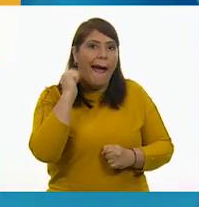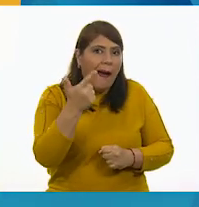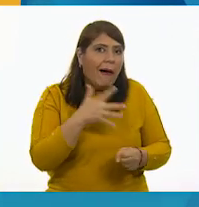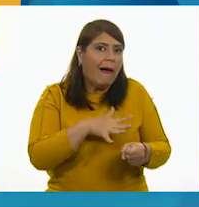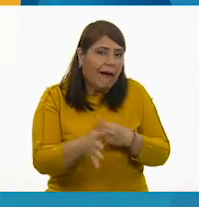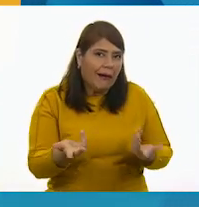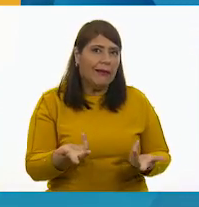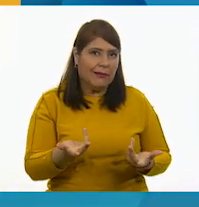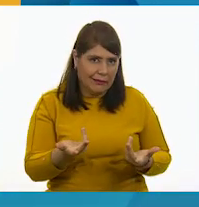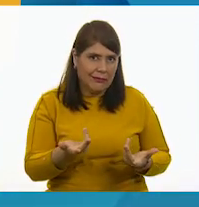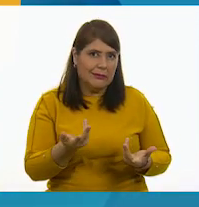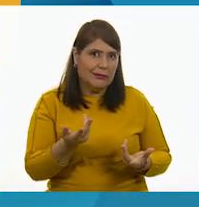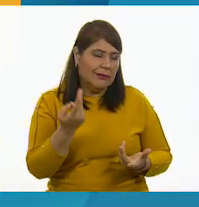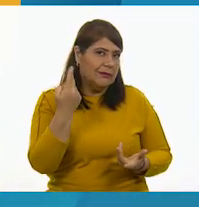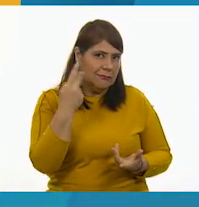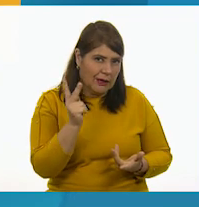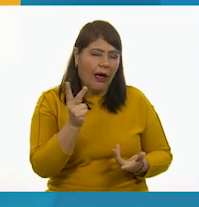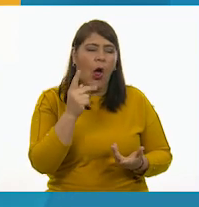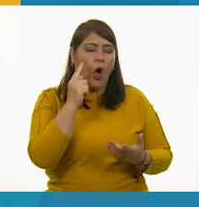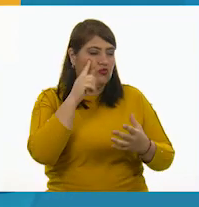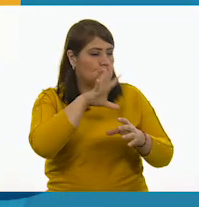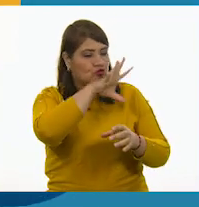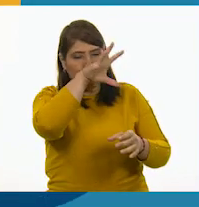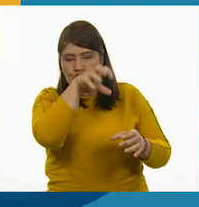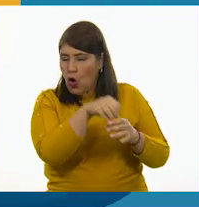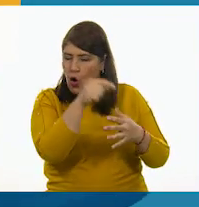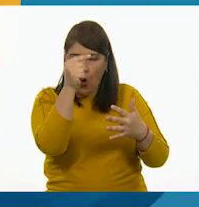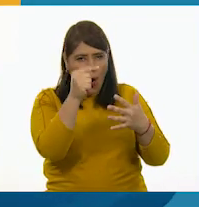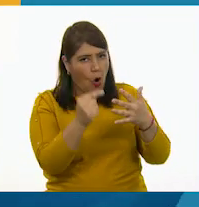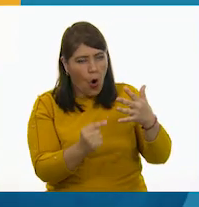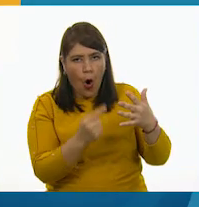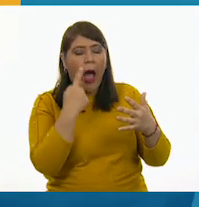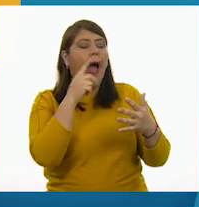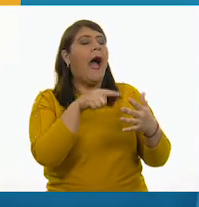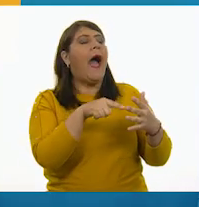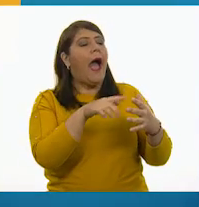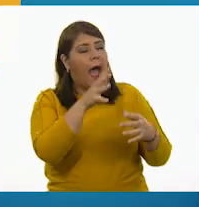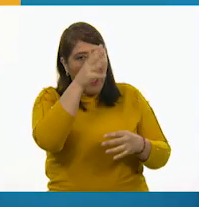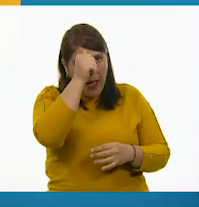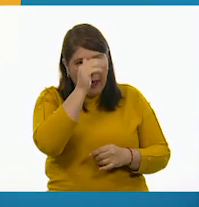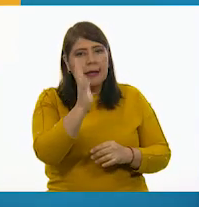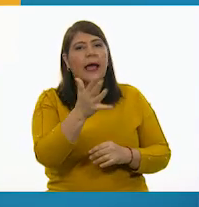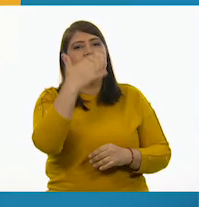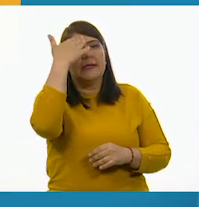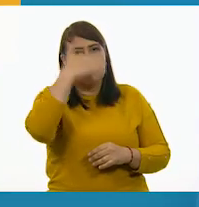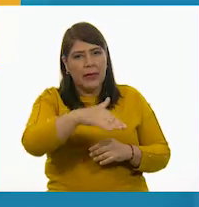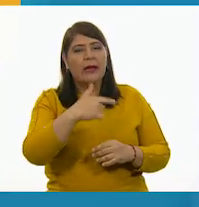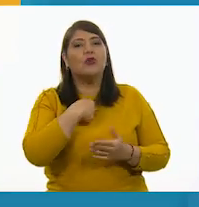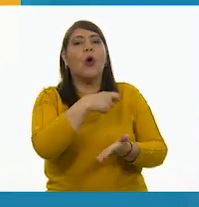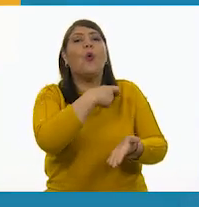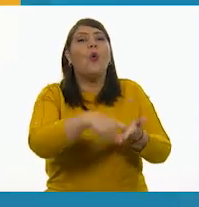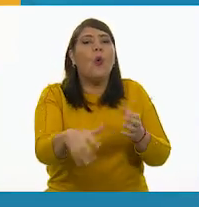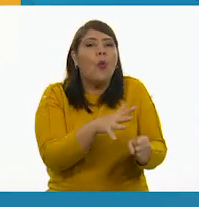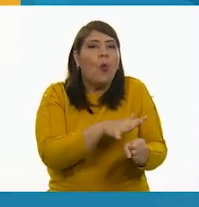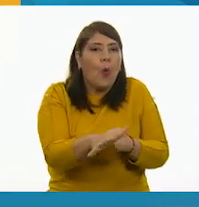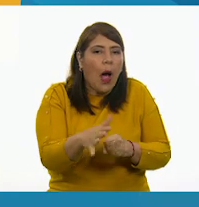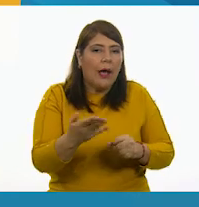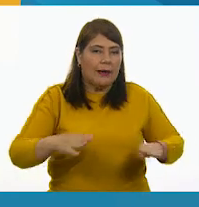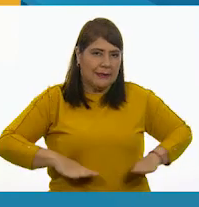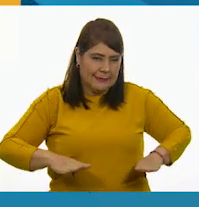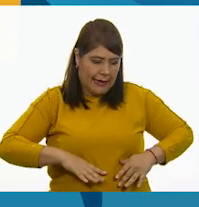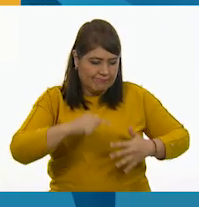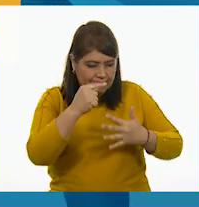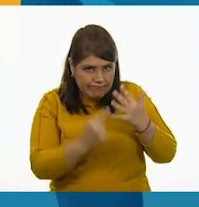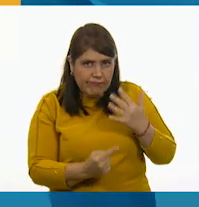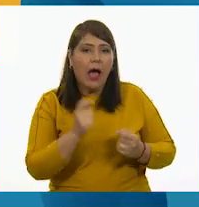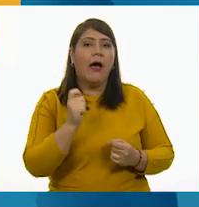ahí está, este, pero todo. Todo, todo, todo, todo lo que debes de saber sobre lo que estás comprando. Y, pues, las puedes encontrar